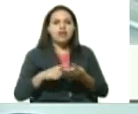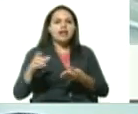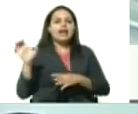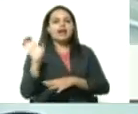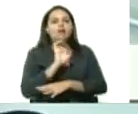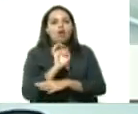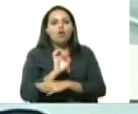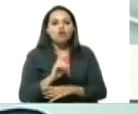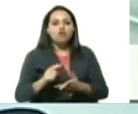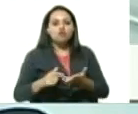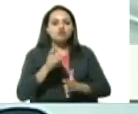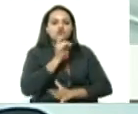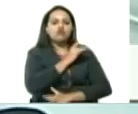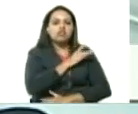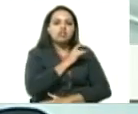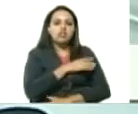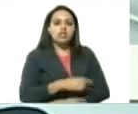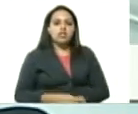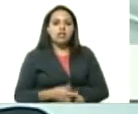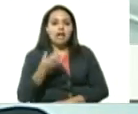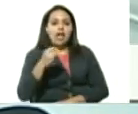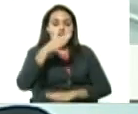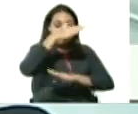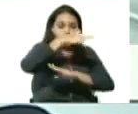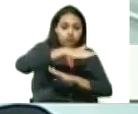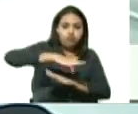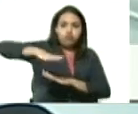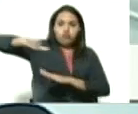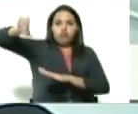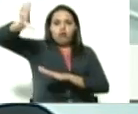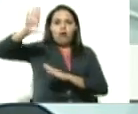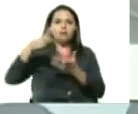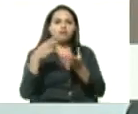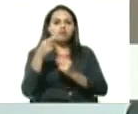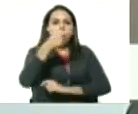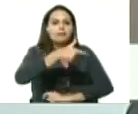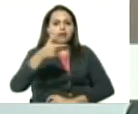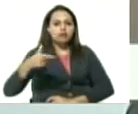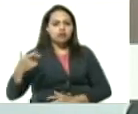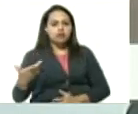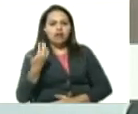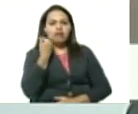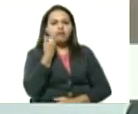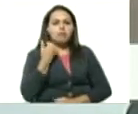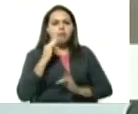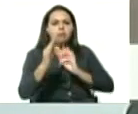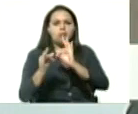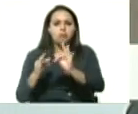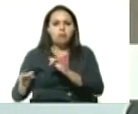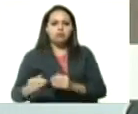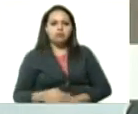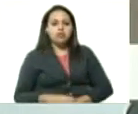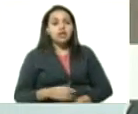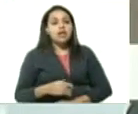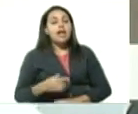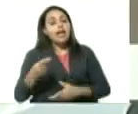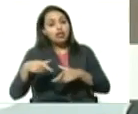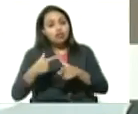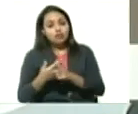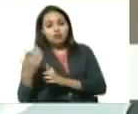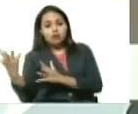chile que tienen unas curvas exponenciales tremendas ha sido el impulso de los casos comunitarios en venezuela